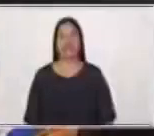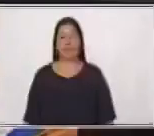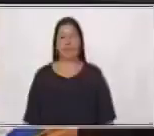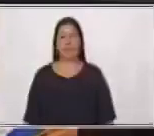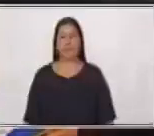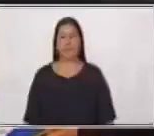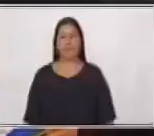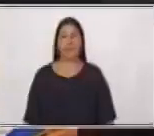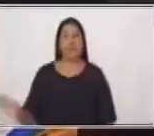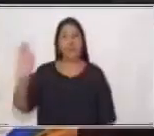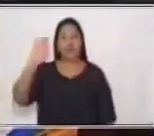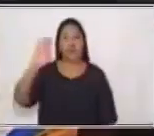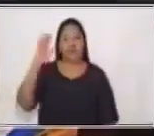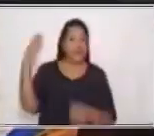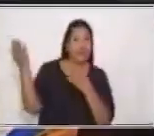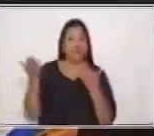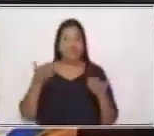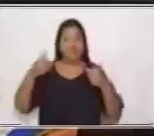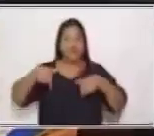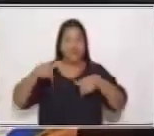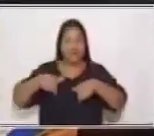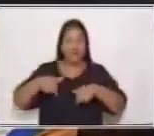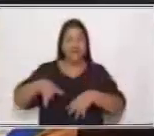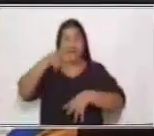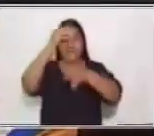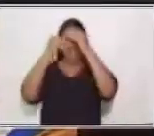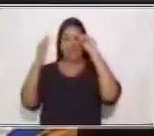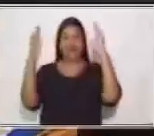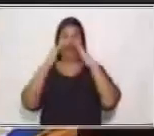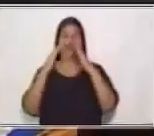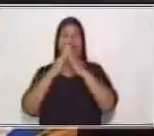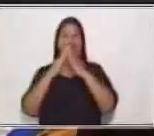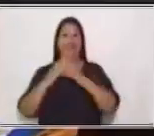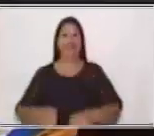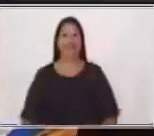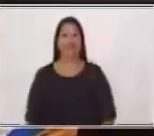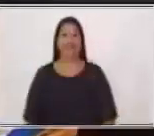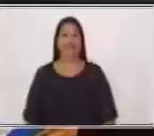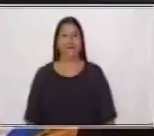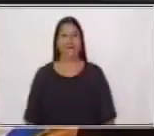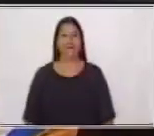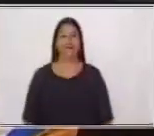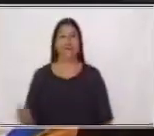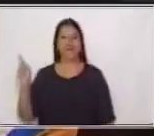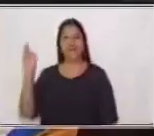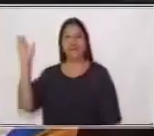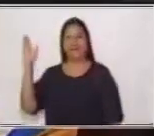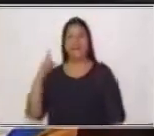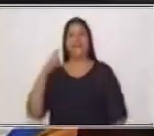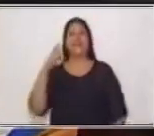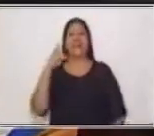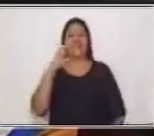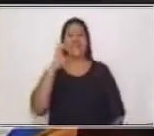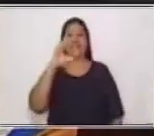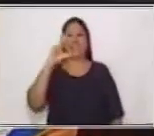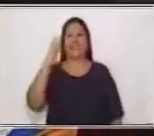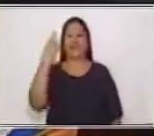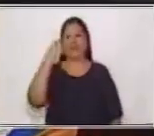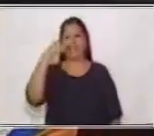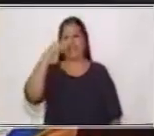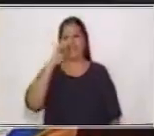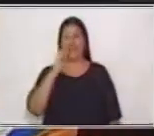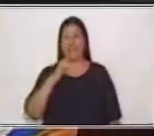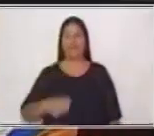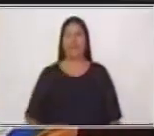Hola, bienvenidos a este espacio educativo Aprendo en Casa. Mi nombre es Celeste Hernández y en esta